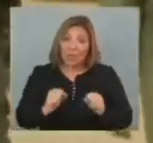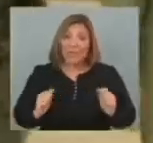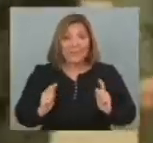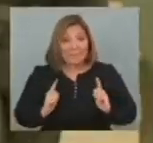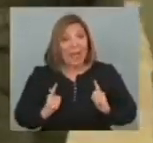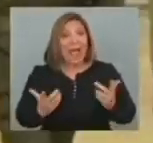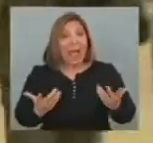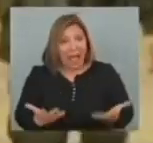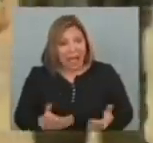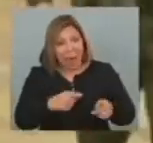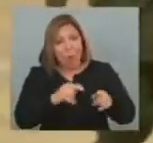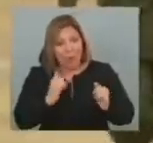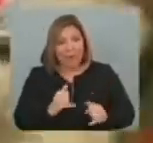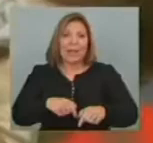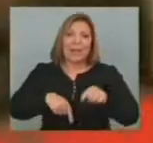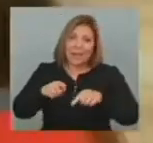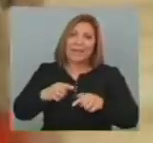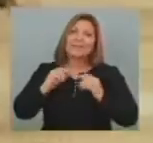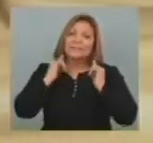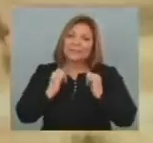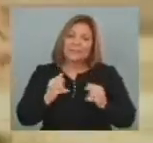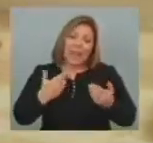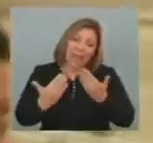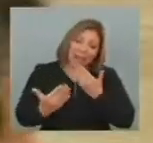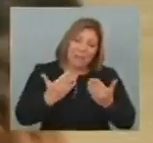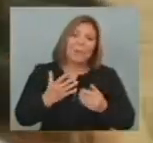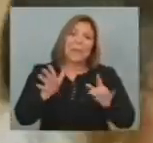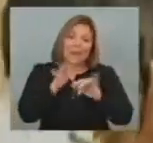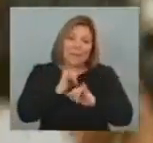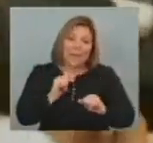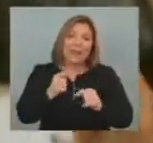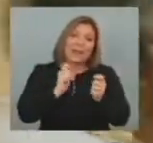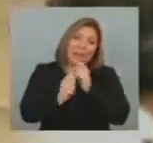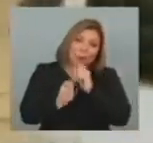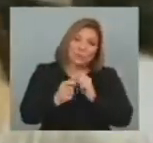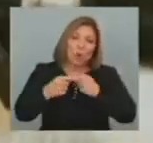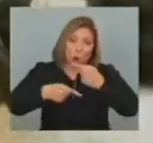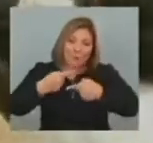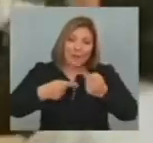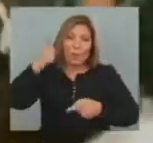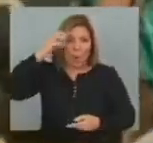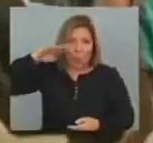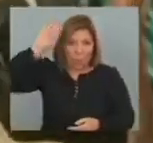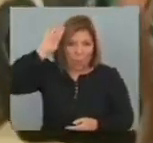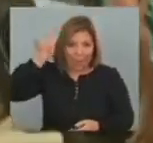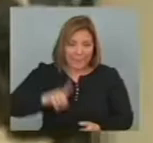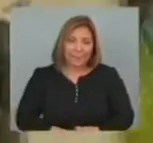Para iniciar Un proceso de paz Con ese grupo armado Al tiempo Que continúa Negociaciones Con las FARC En La Habana Cuba